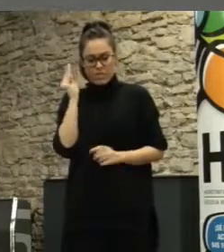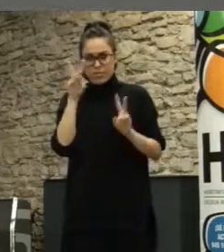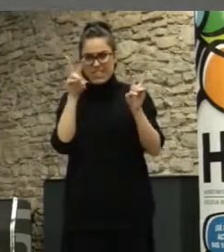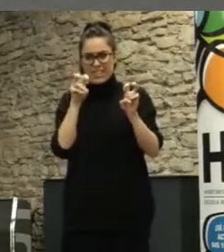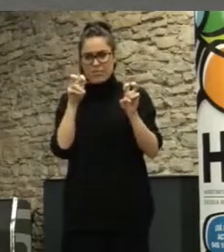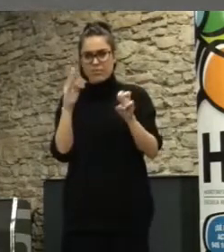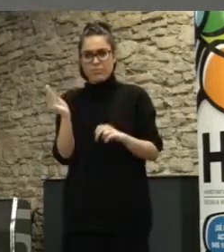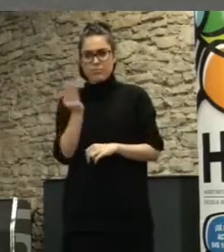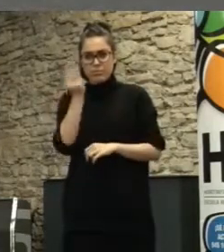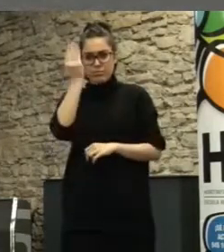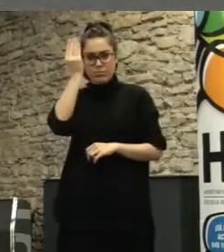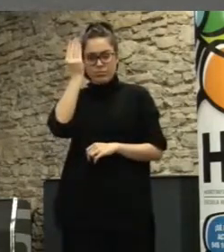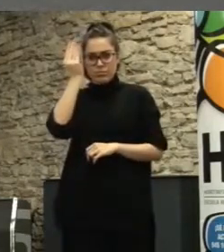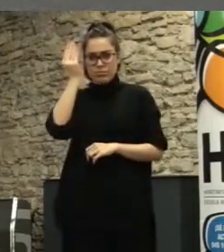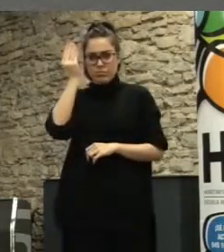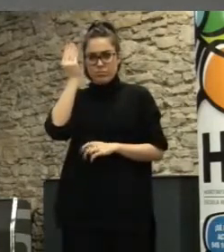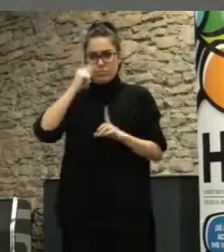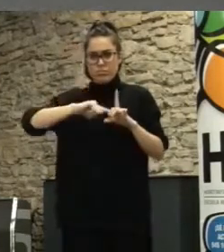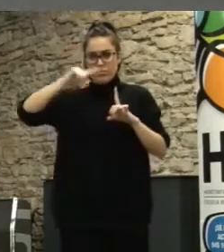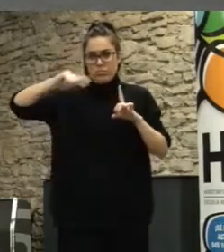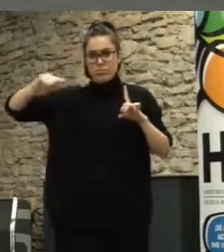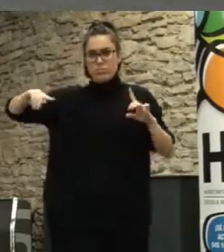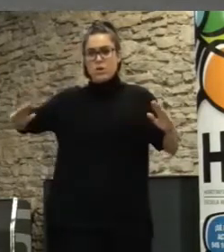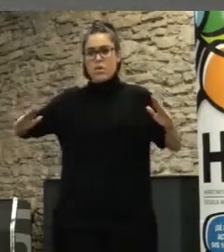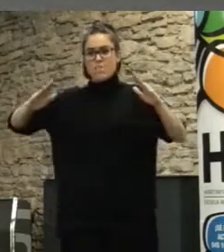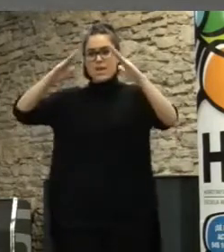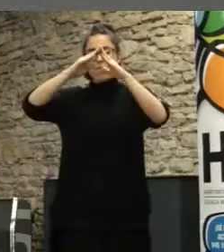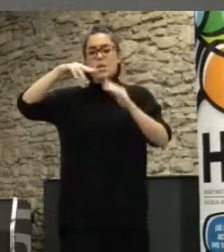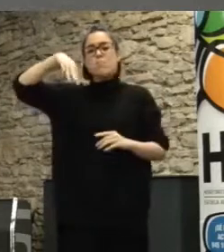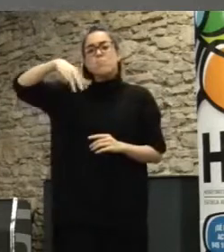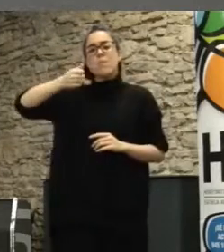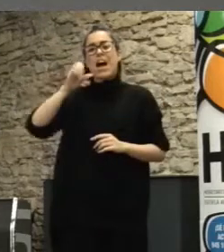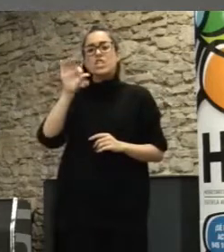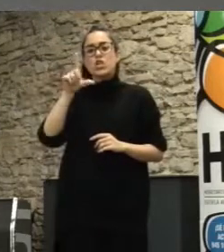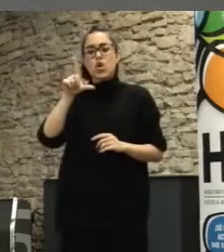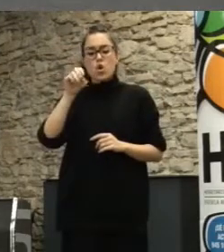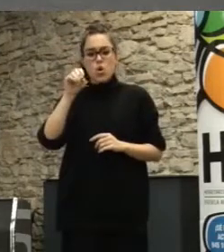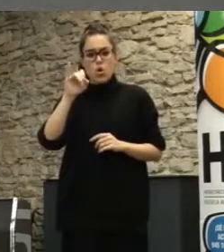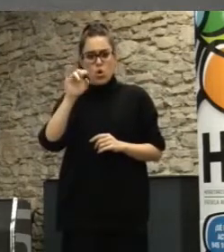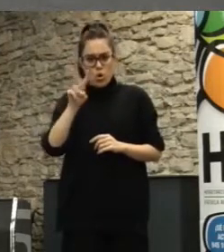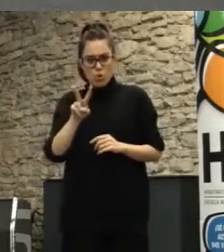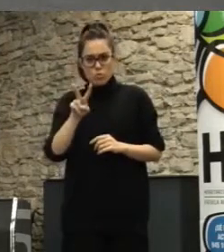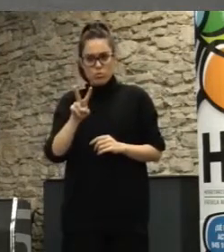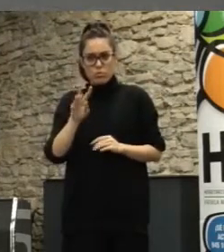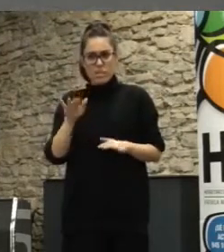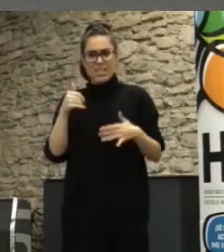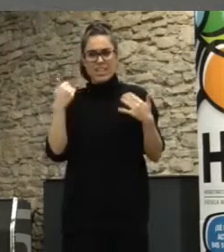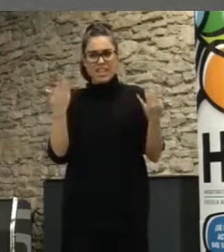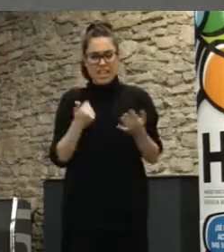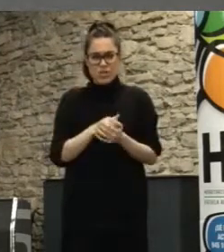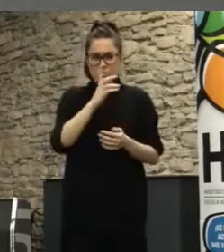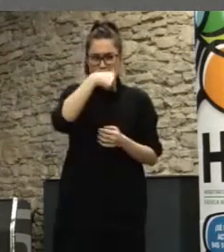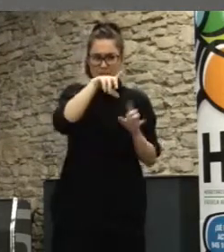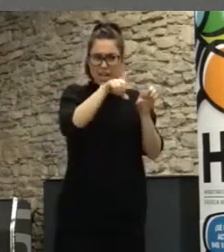mejora en la escala de la pirámide de Maslow entonces en qué proyectos el media labrado se ha